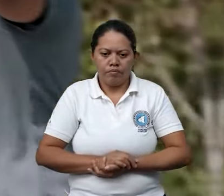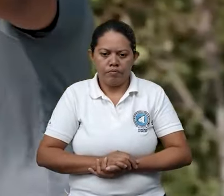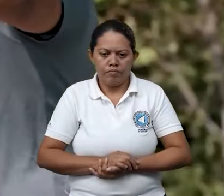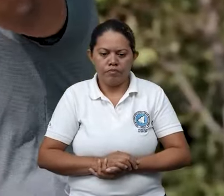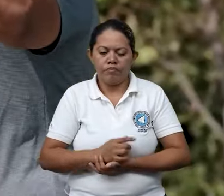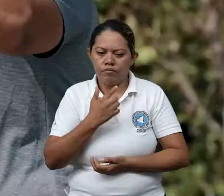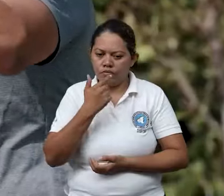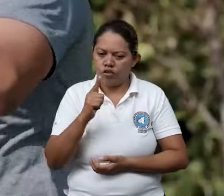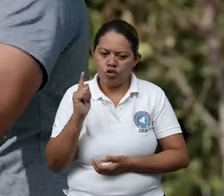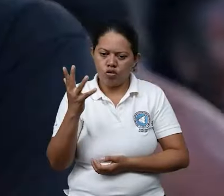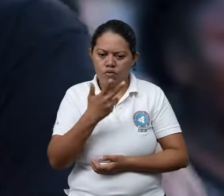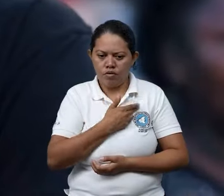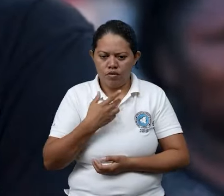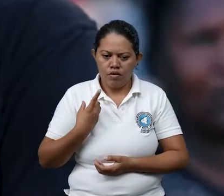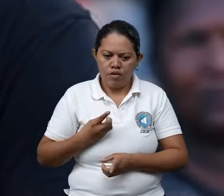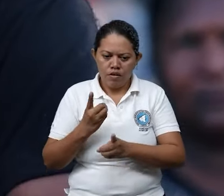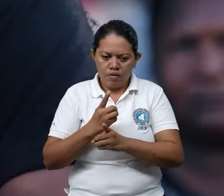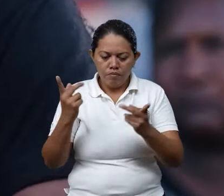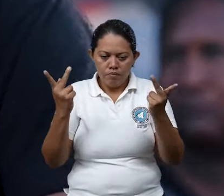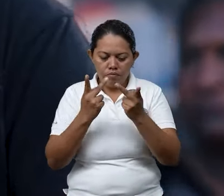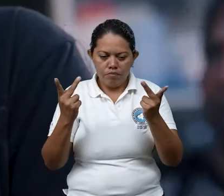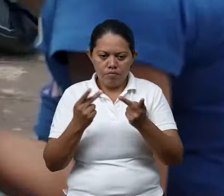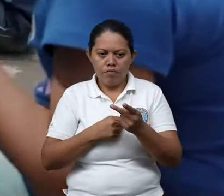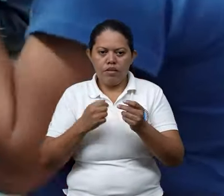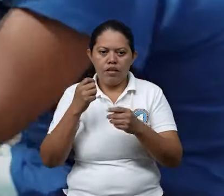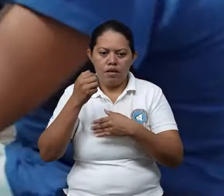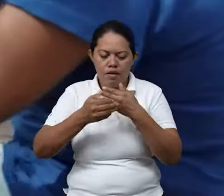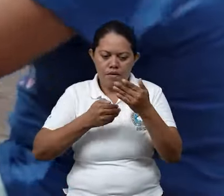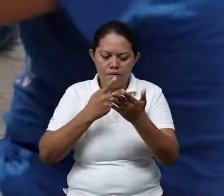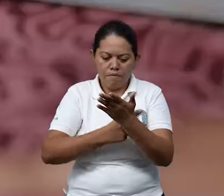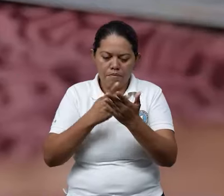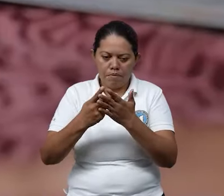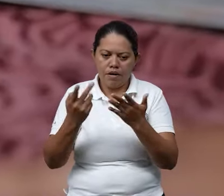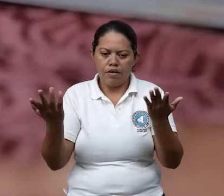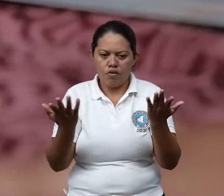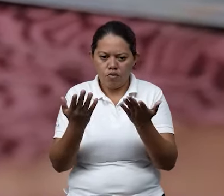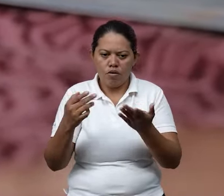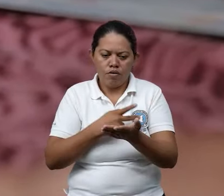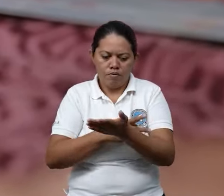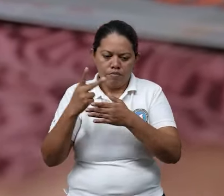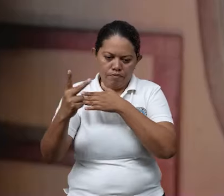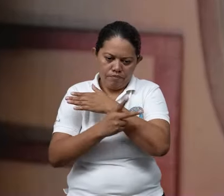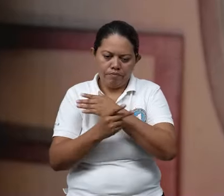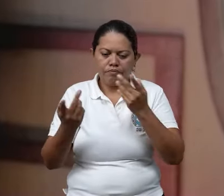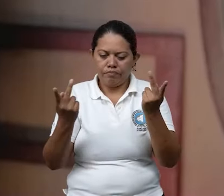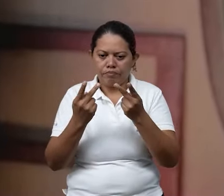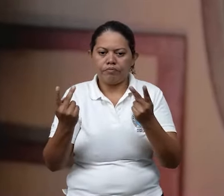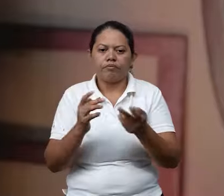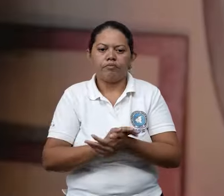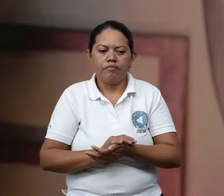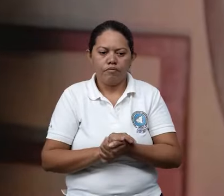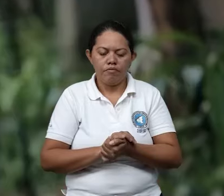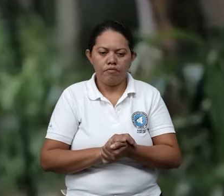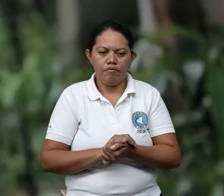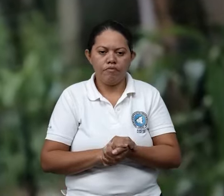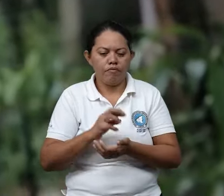Porque todos tenemos una vida llena de planes pero también tenemos planes llenos de vida.